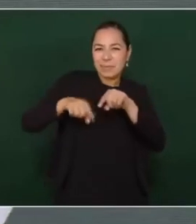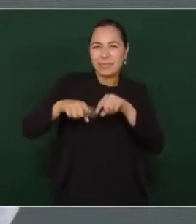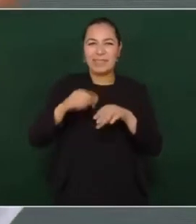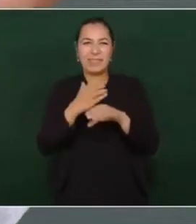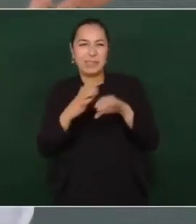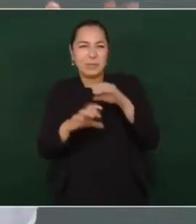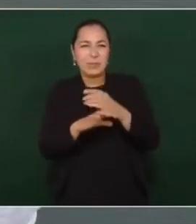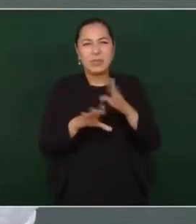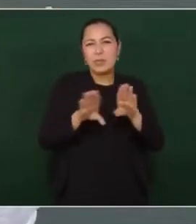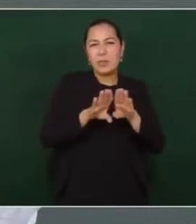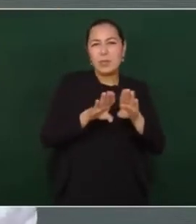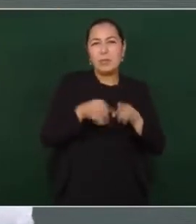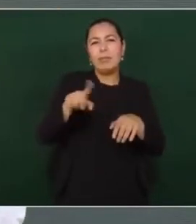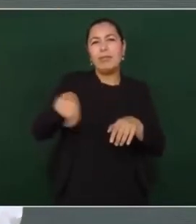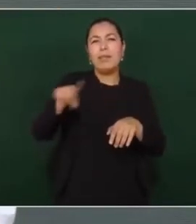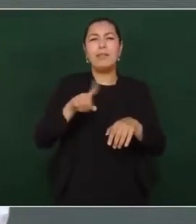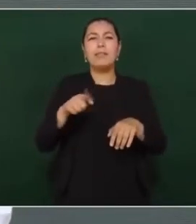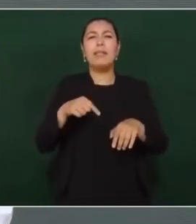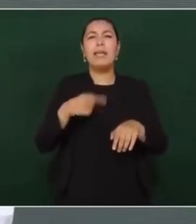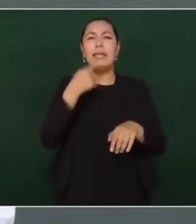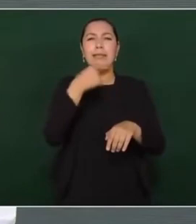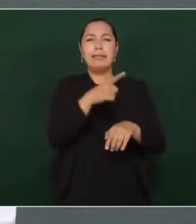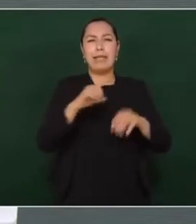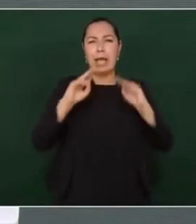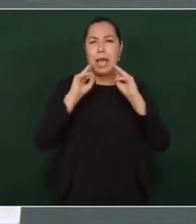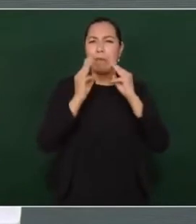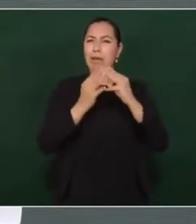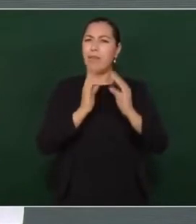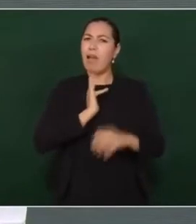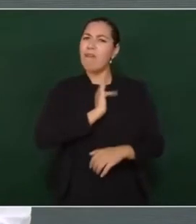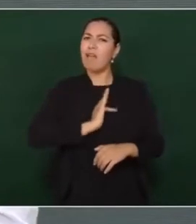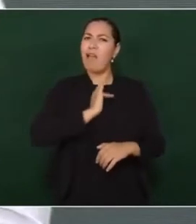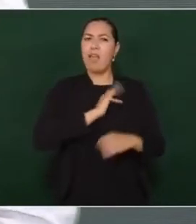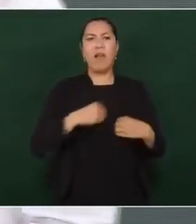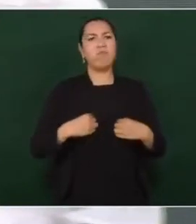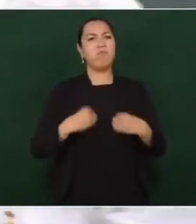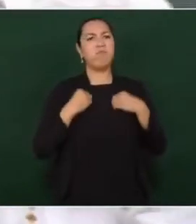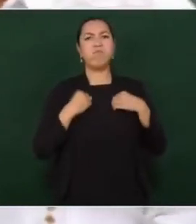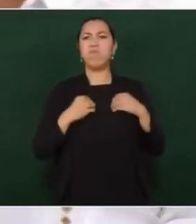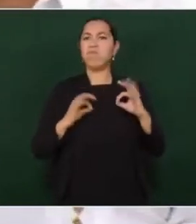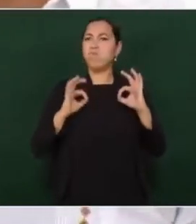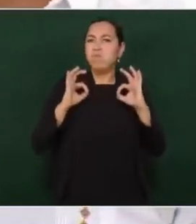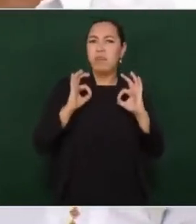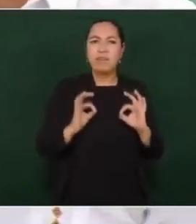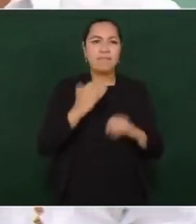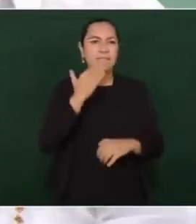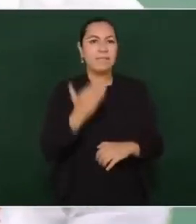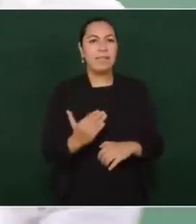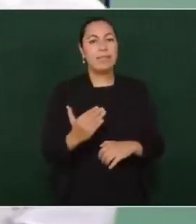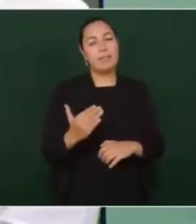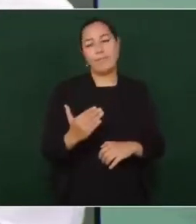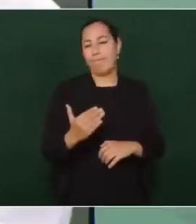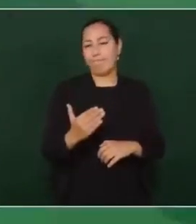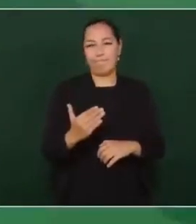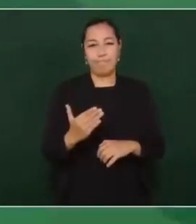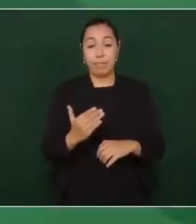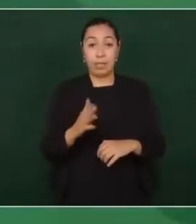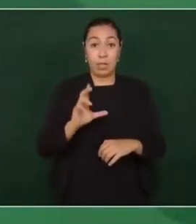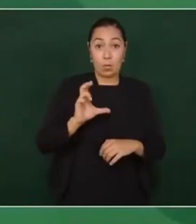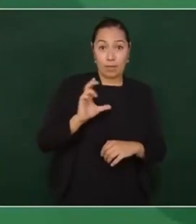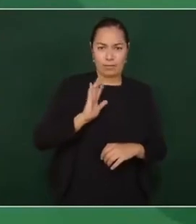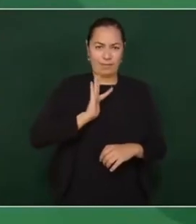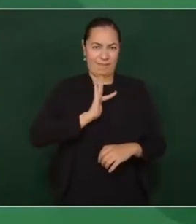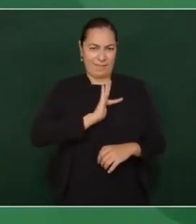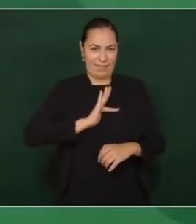supuestamente de mucha felicidad y de éxito, no, la felicidad es estar bien con uno mismo, estar